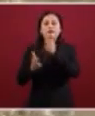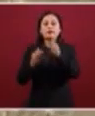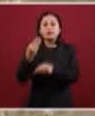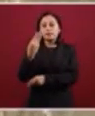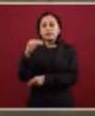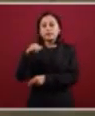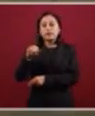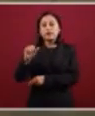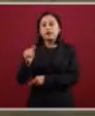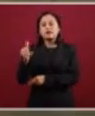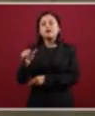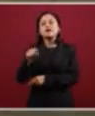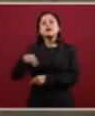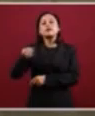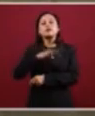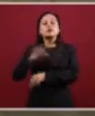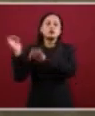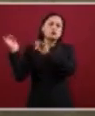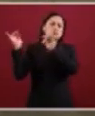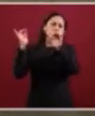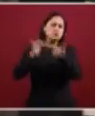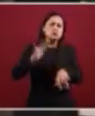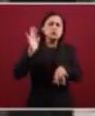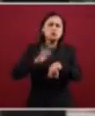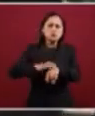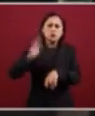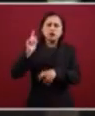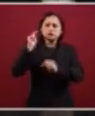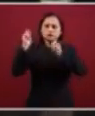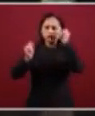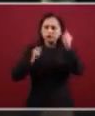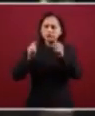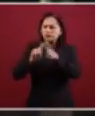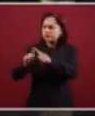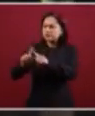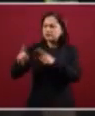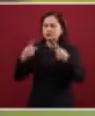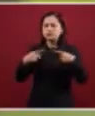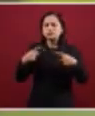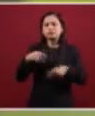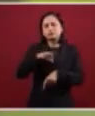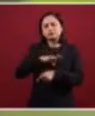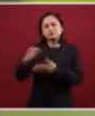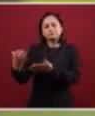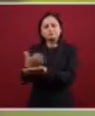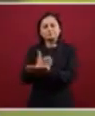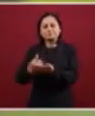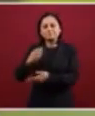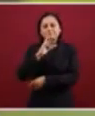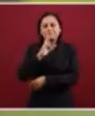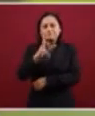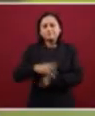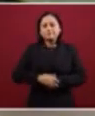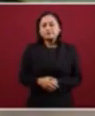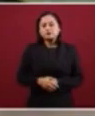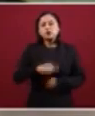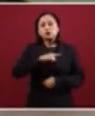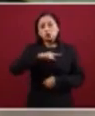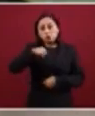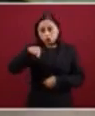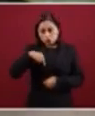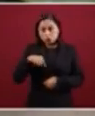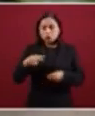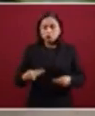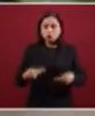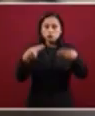Nos va a traer turistas nacionales, foráneos, y nos va a traer divisas. Nosotros como inversionistas le